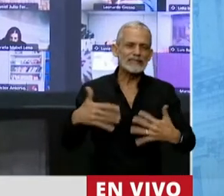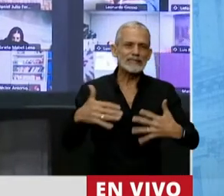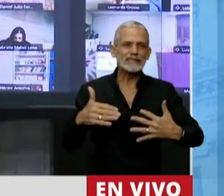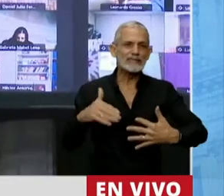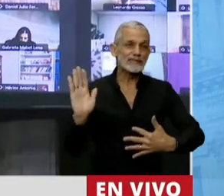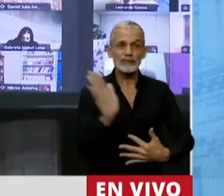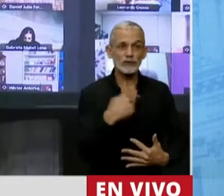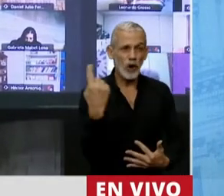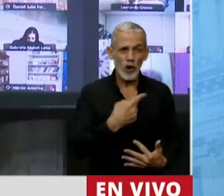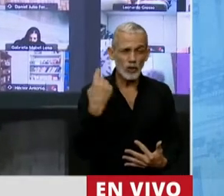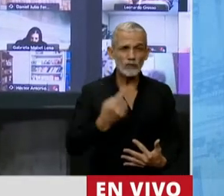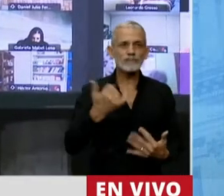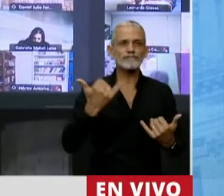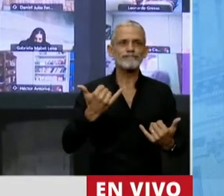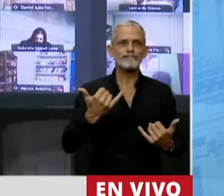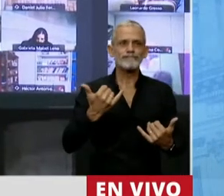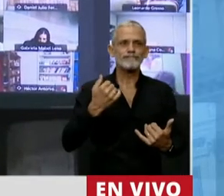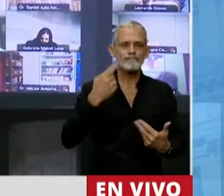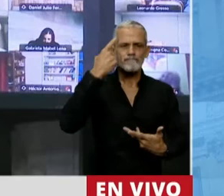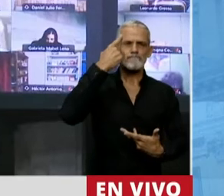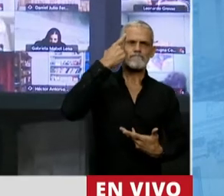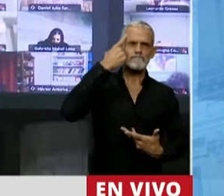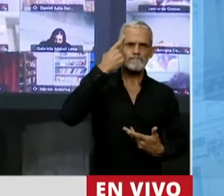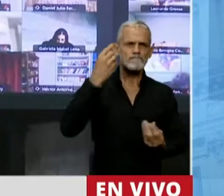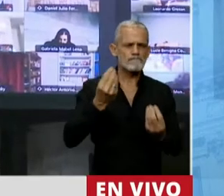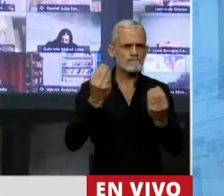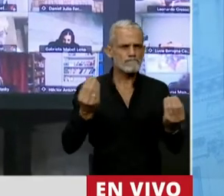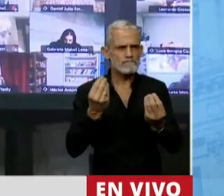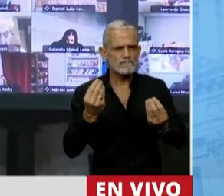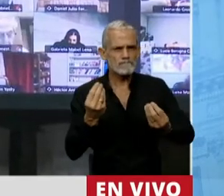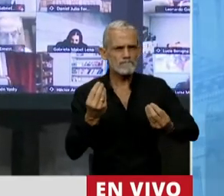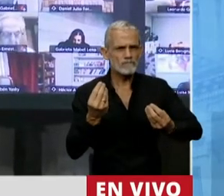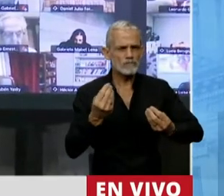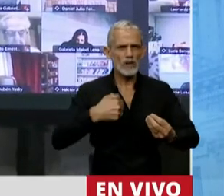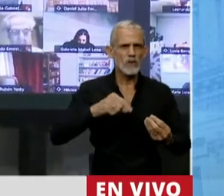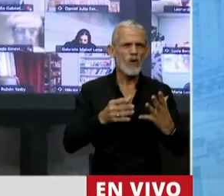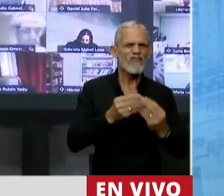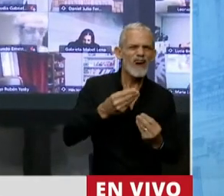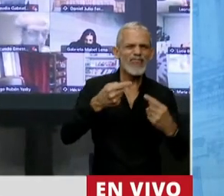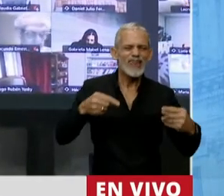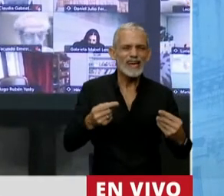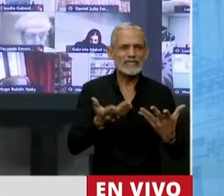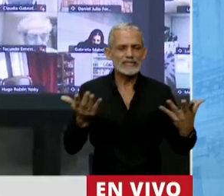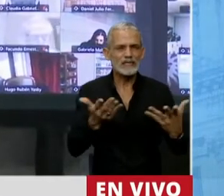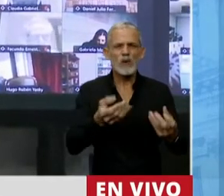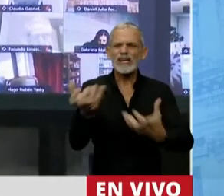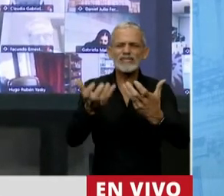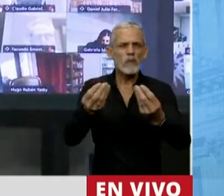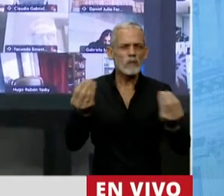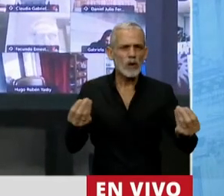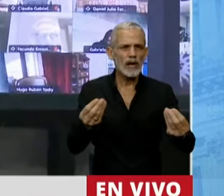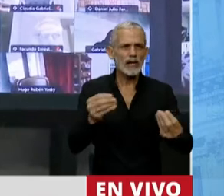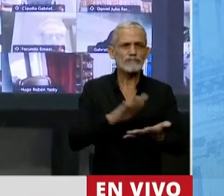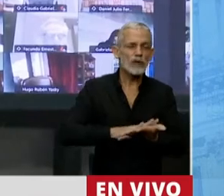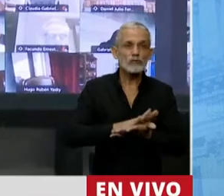todos nos veamos ante la pregunta de en qué estamos fallando. Si el problema se